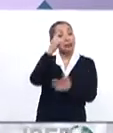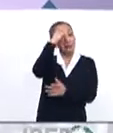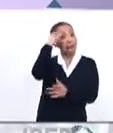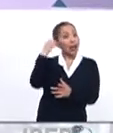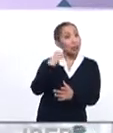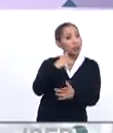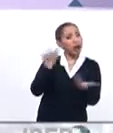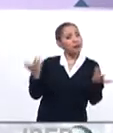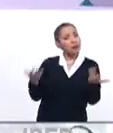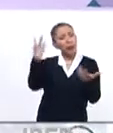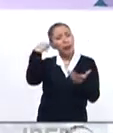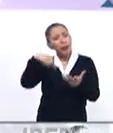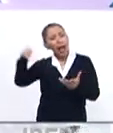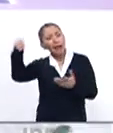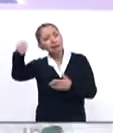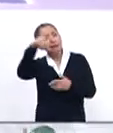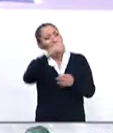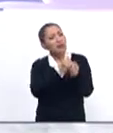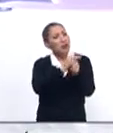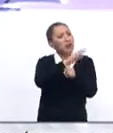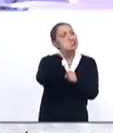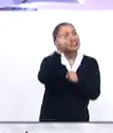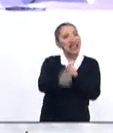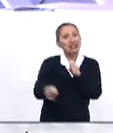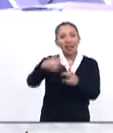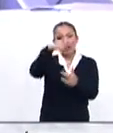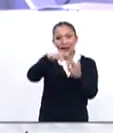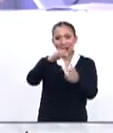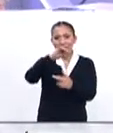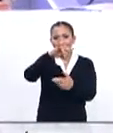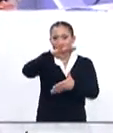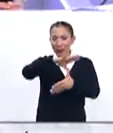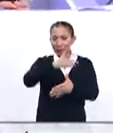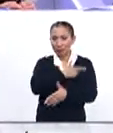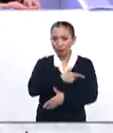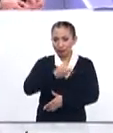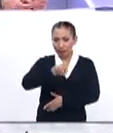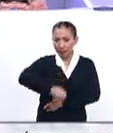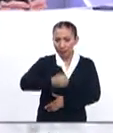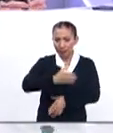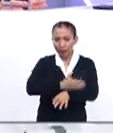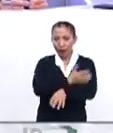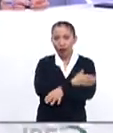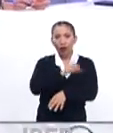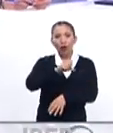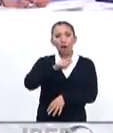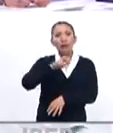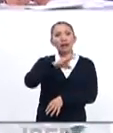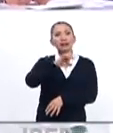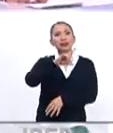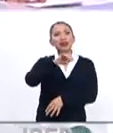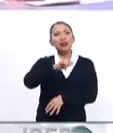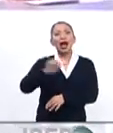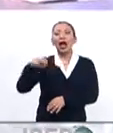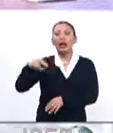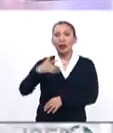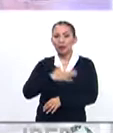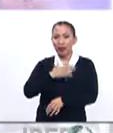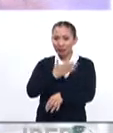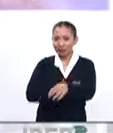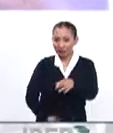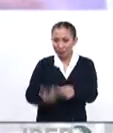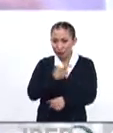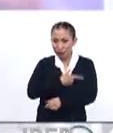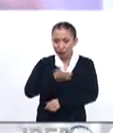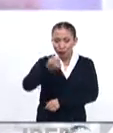minutos hacemos un recorrido informativo por la región iberoamericana. Saludo con mucho gusto a mi compañero Omar Cepeda. Hola Cristina, muy buenas